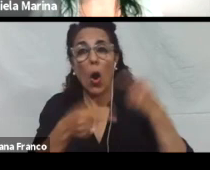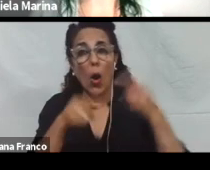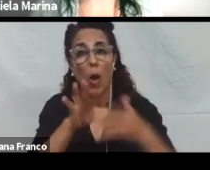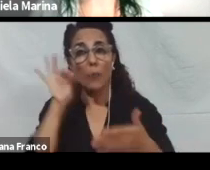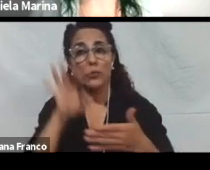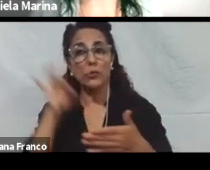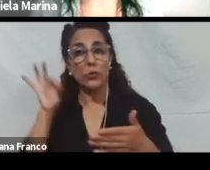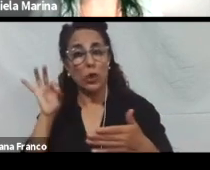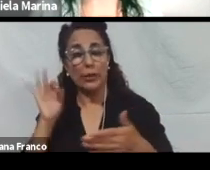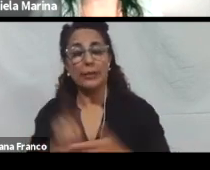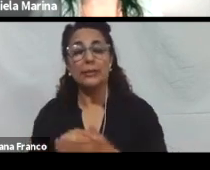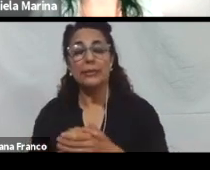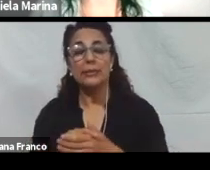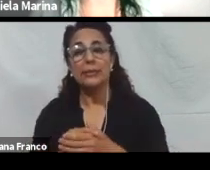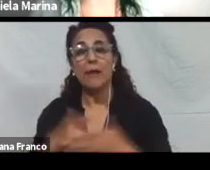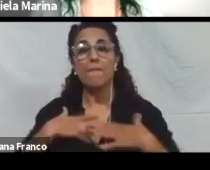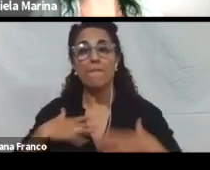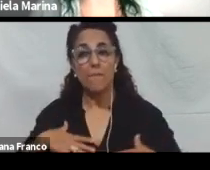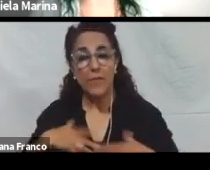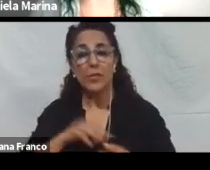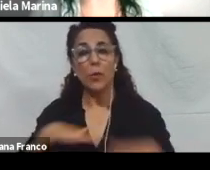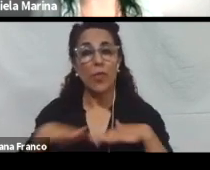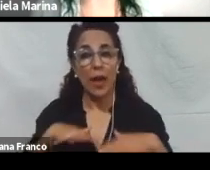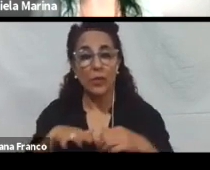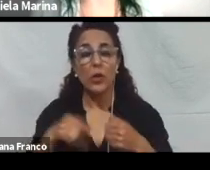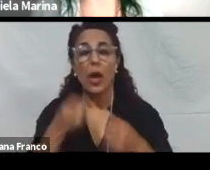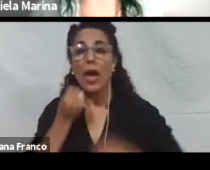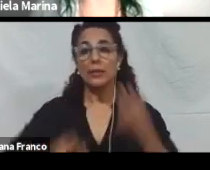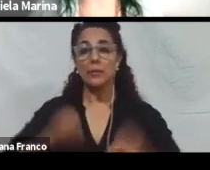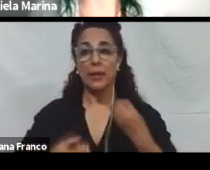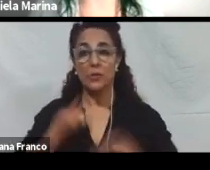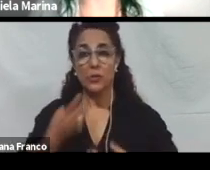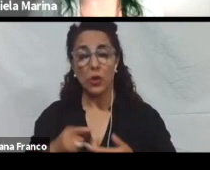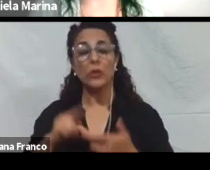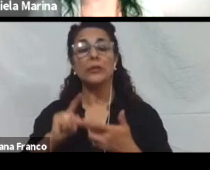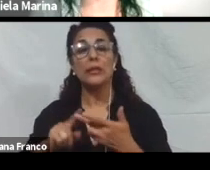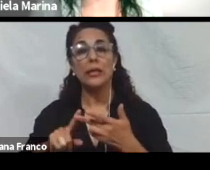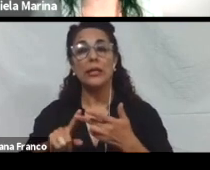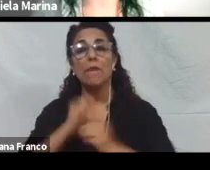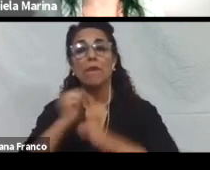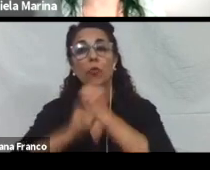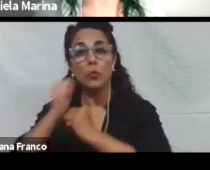medios físicos de acción, expresión y comunicación fluida, y funciones ejecutivas.